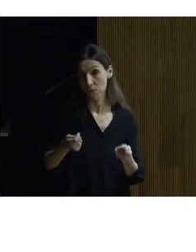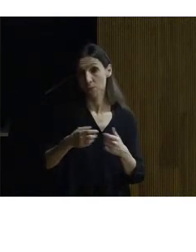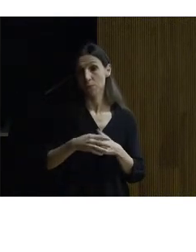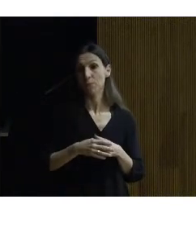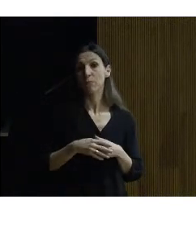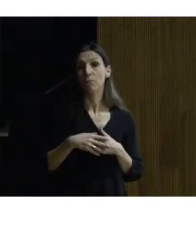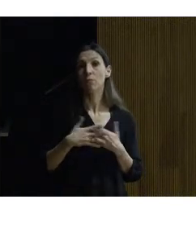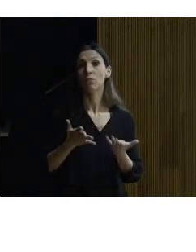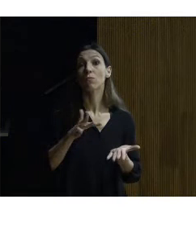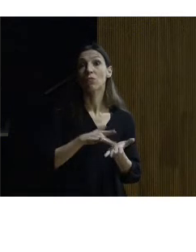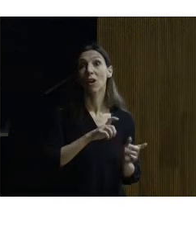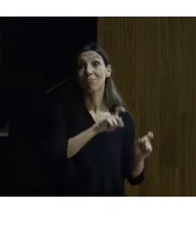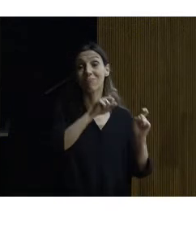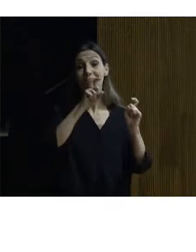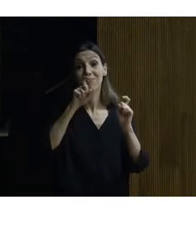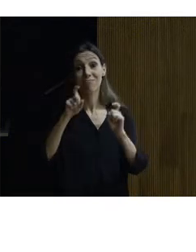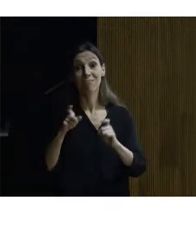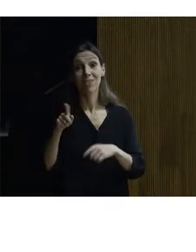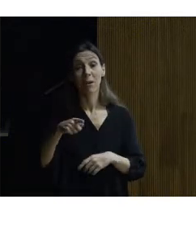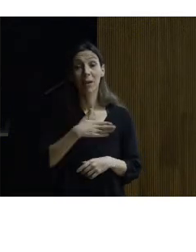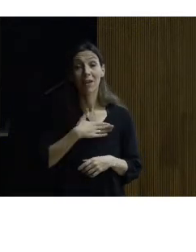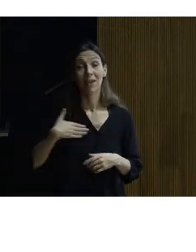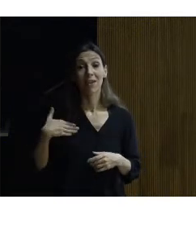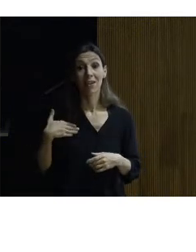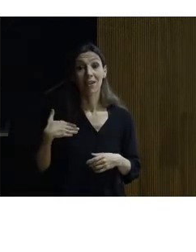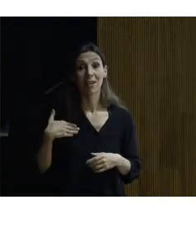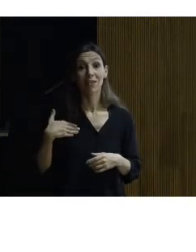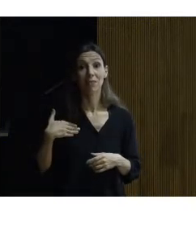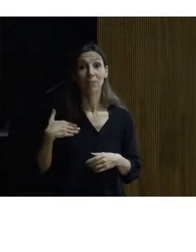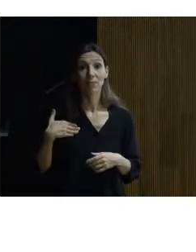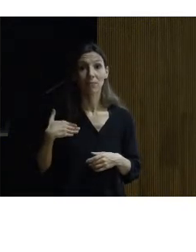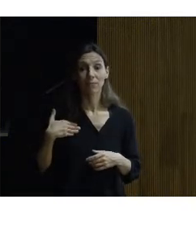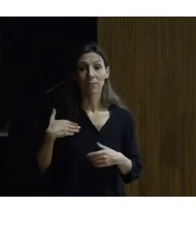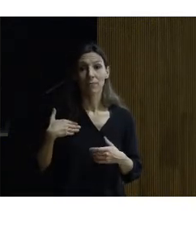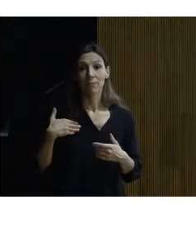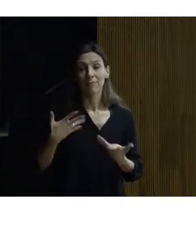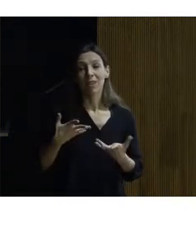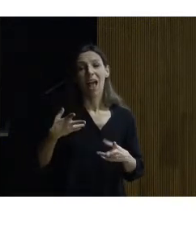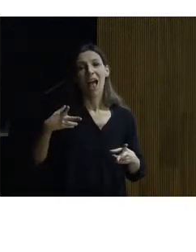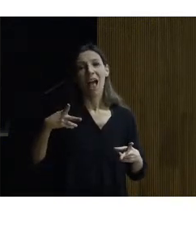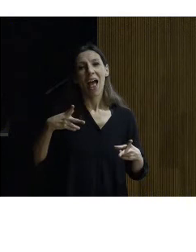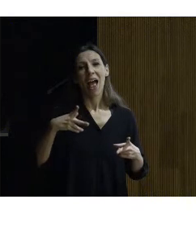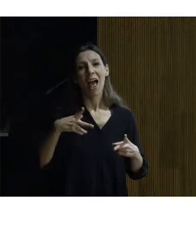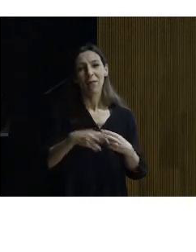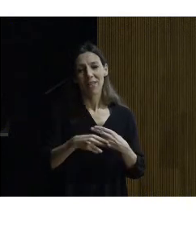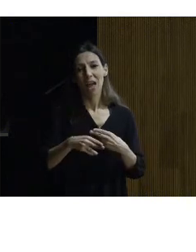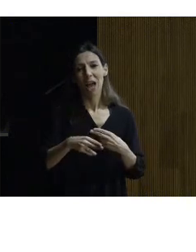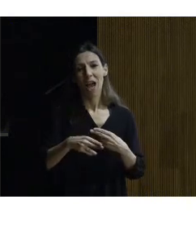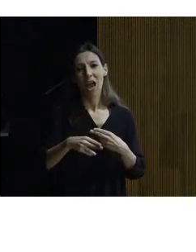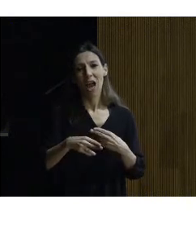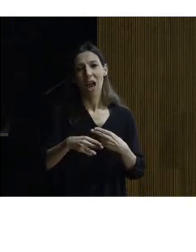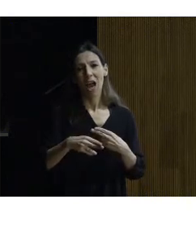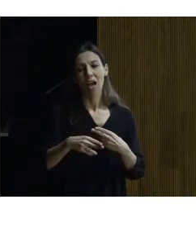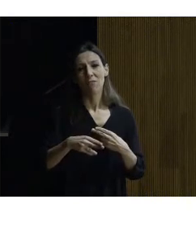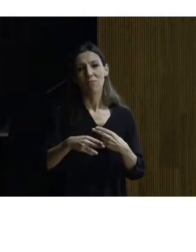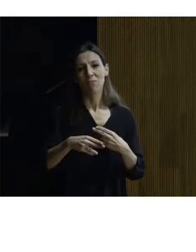también quería evitar los golpeteos que produciría una carroza